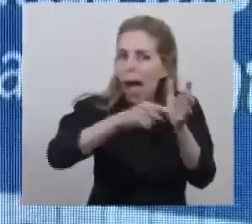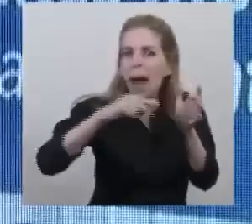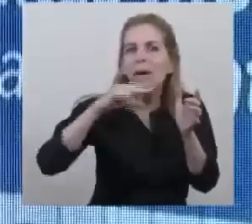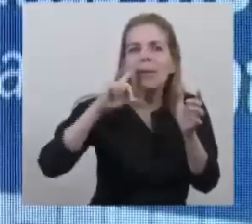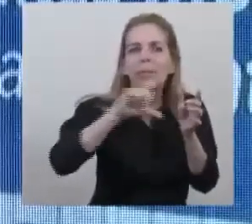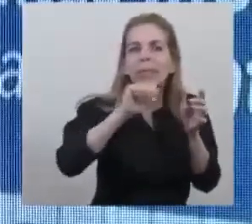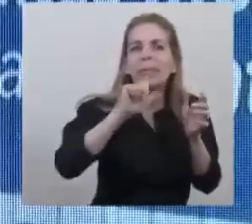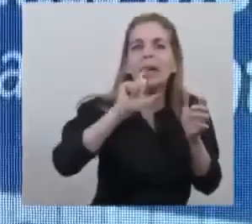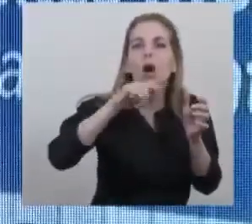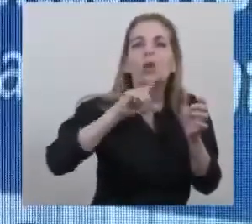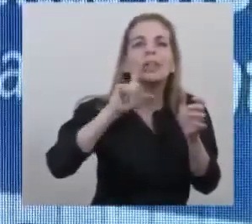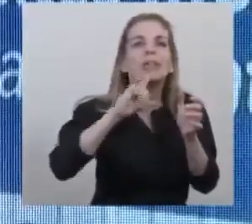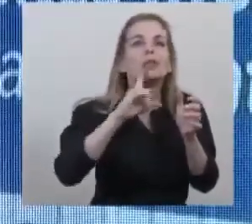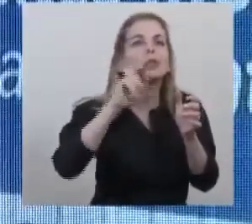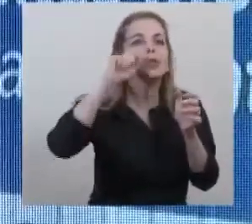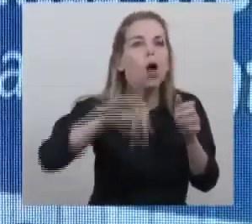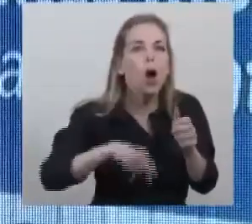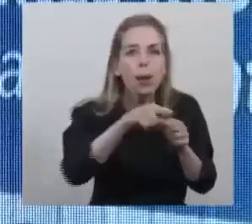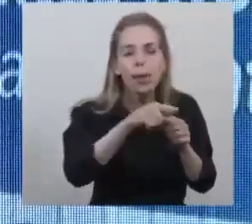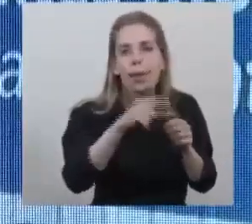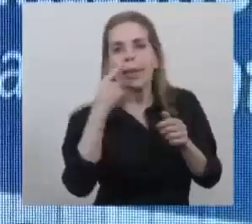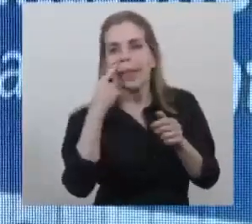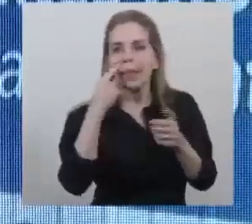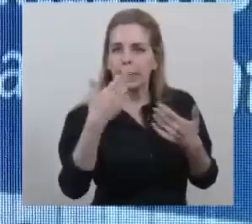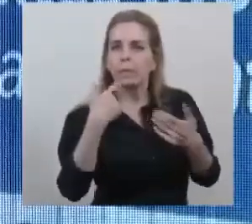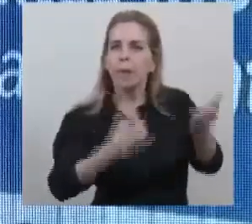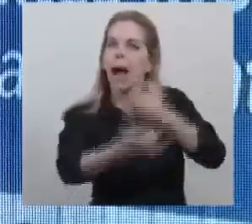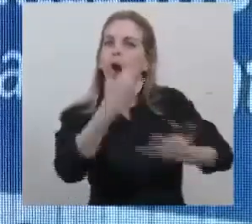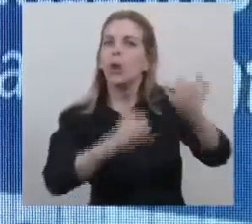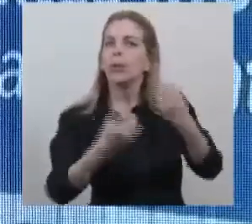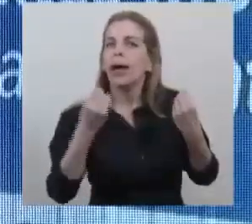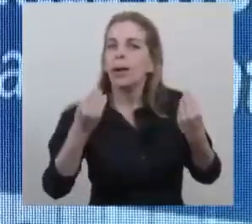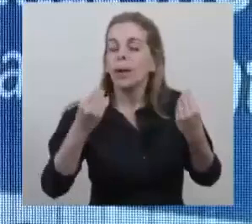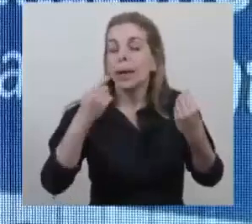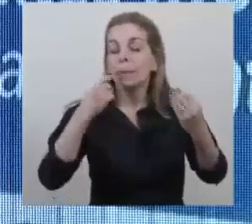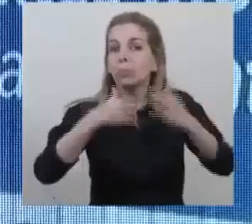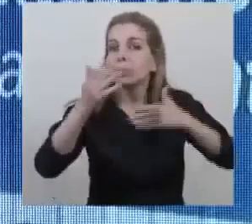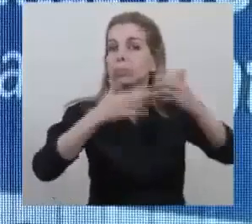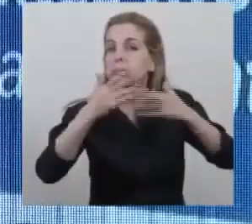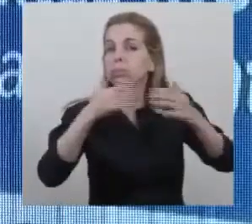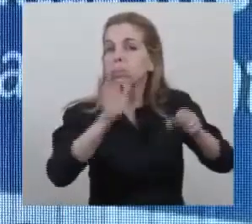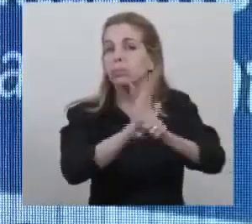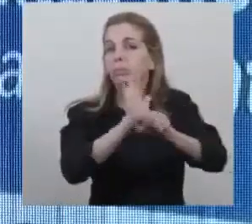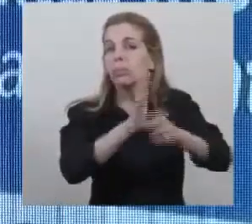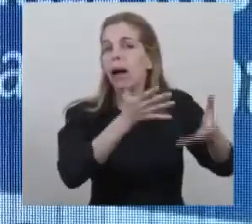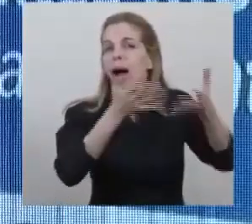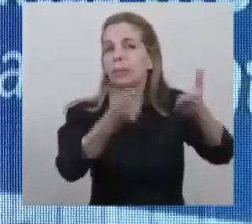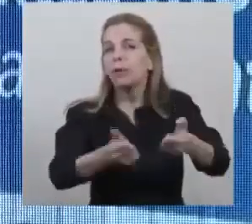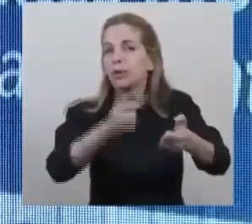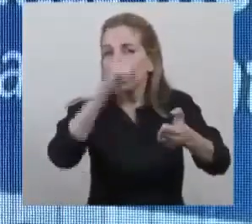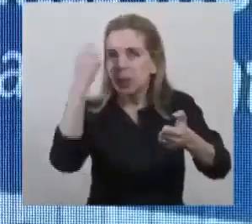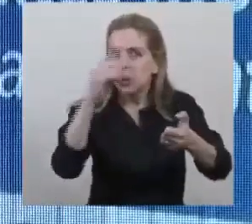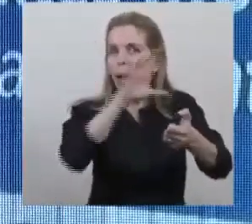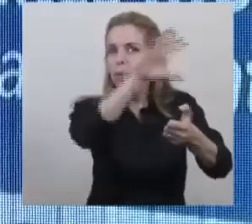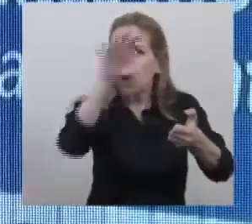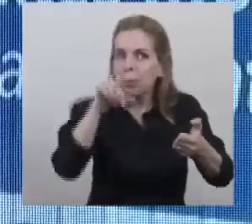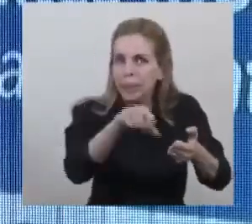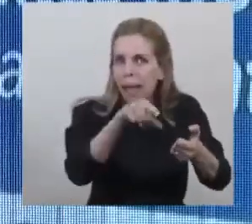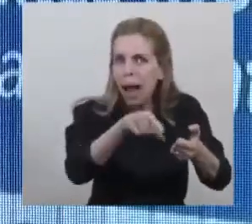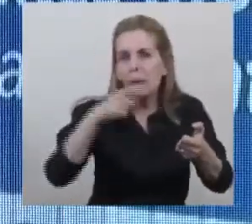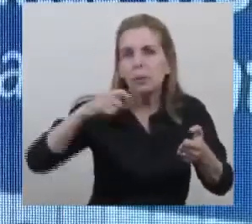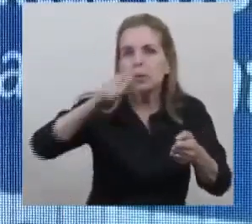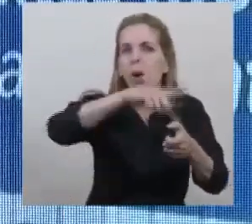Constitución, él pueda transmitirnos lo que una obra de apoyo nacional y provincial ha generado en su